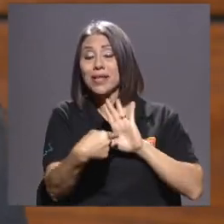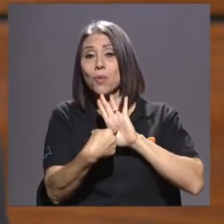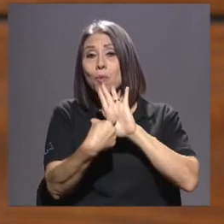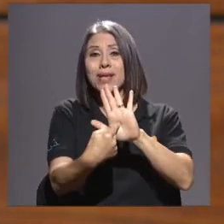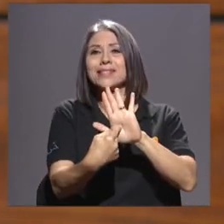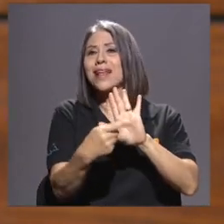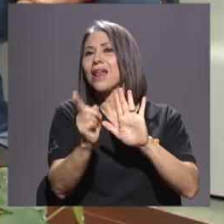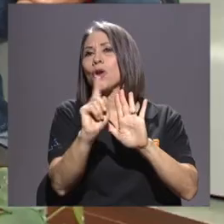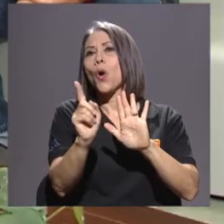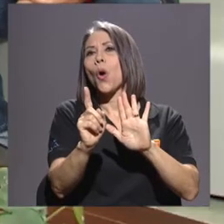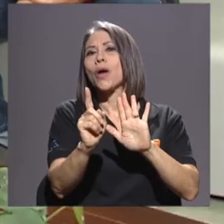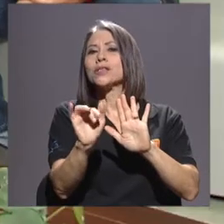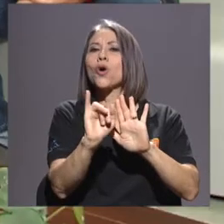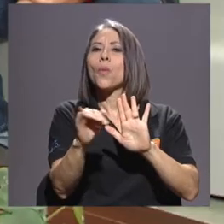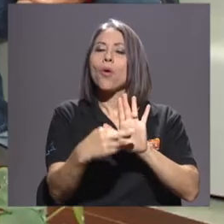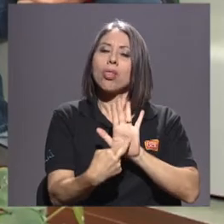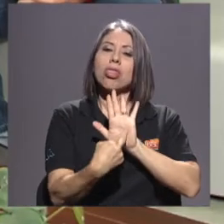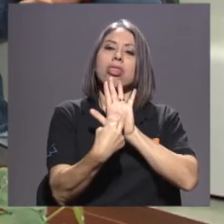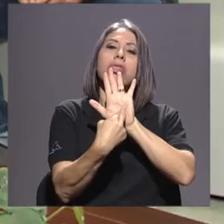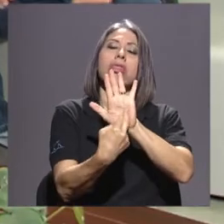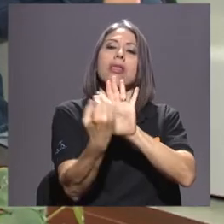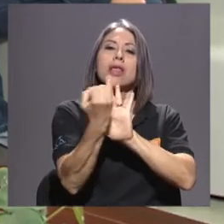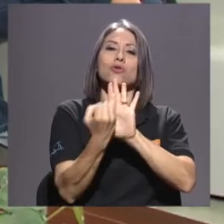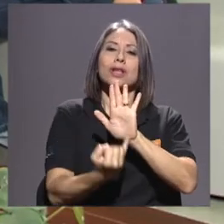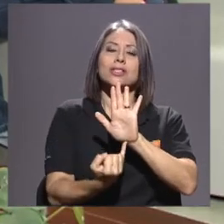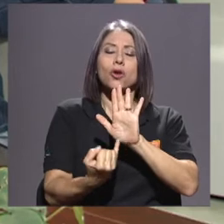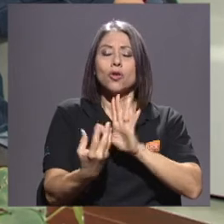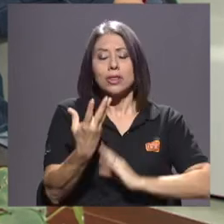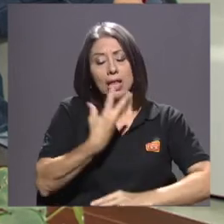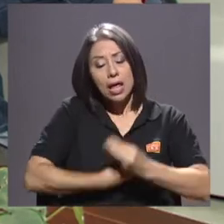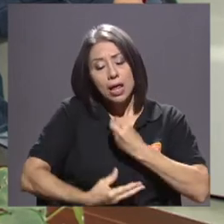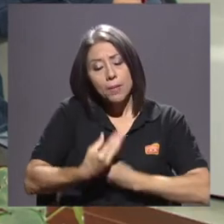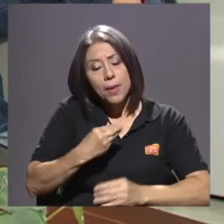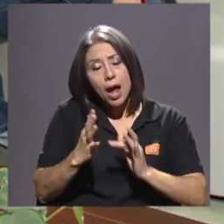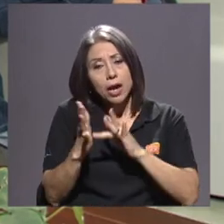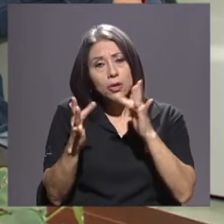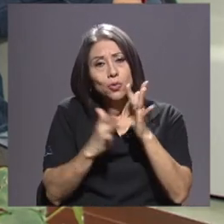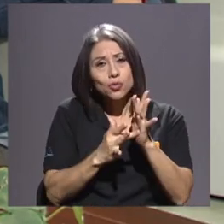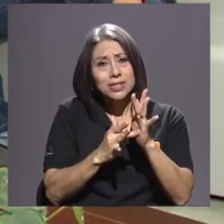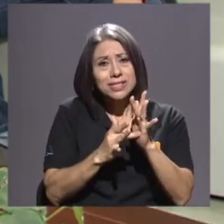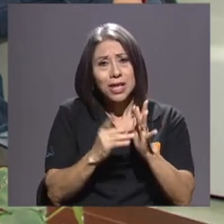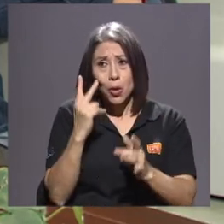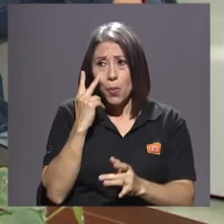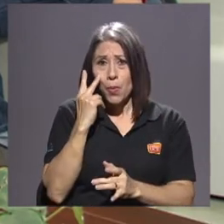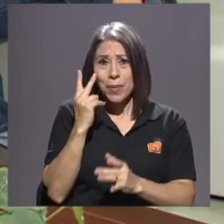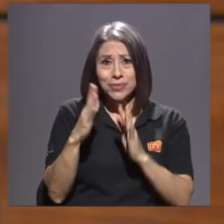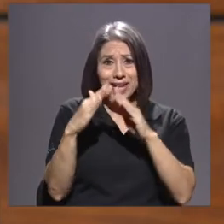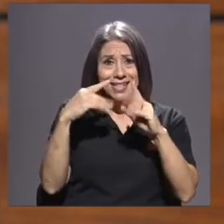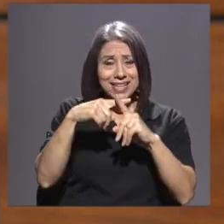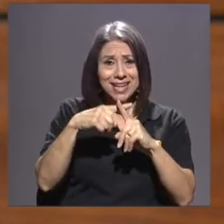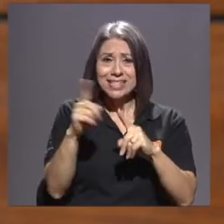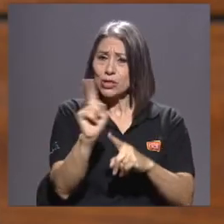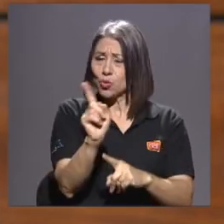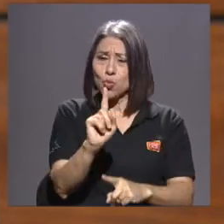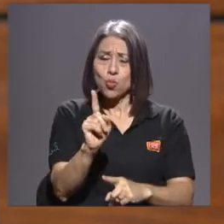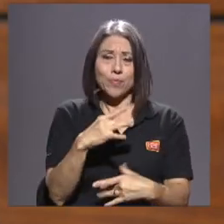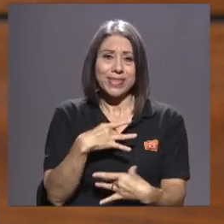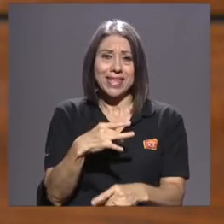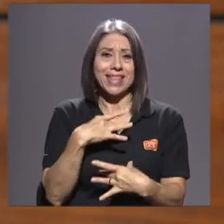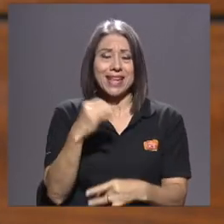ilustración del Viacrucis como la podemos ver en una iglesia, no es el interés del artista en hacer